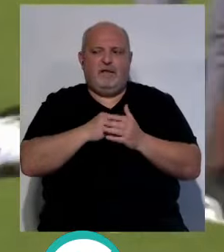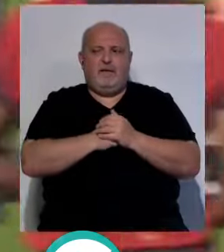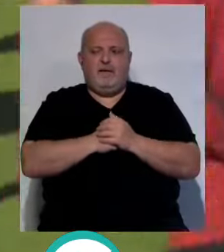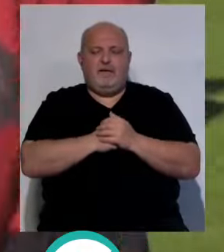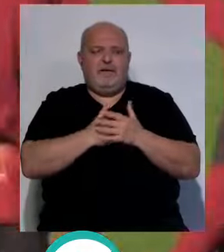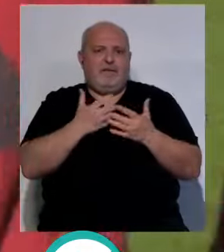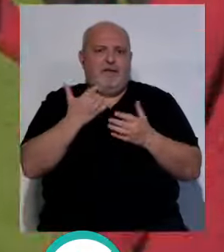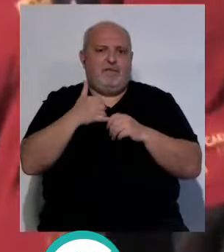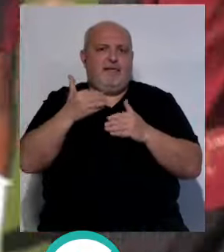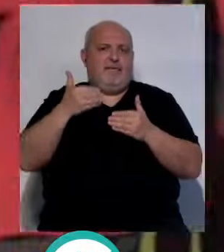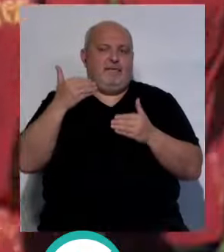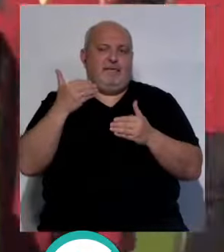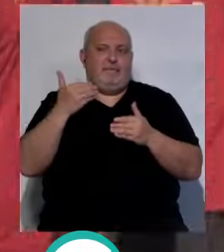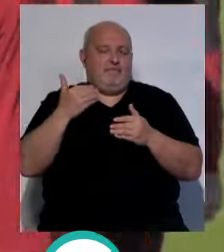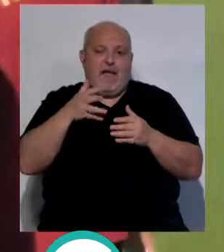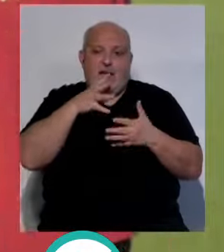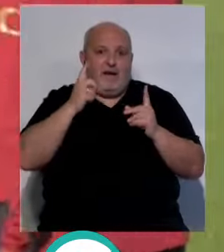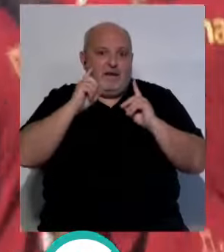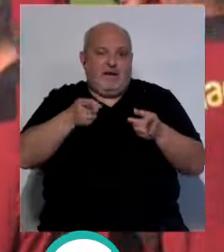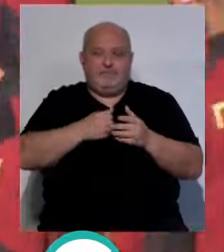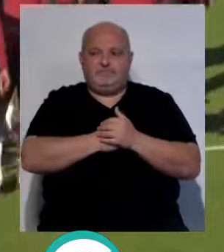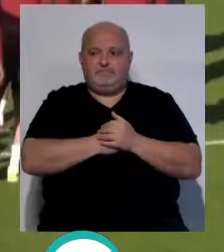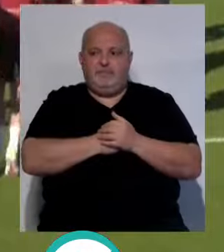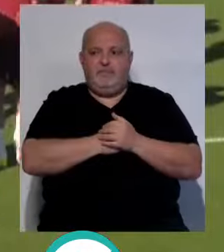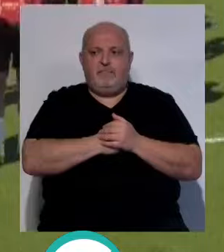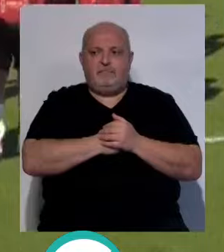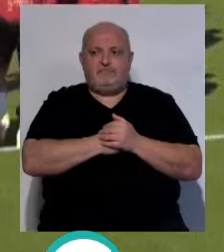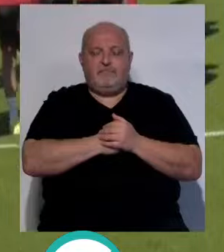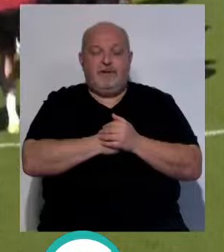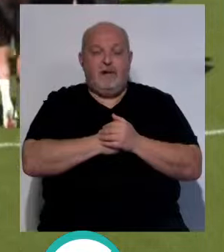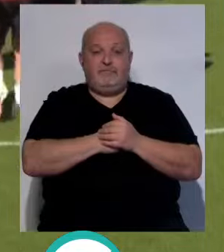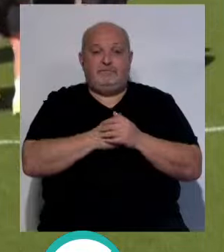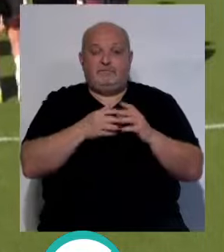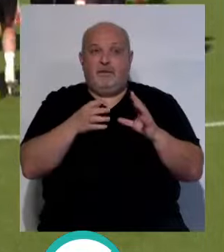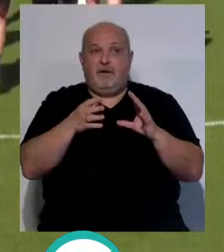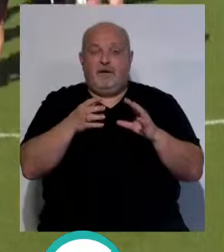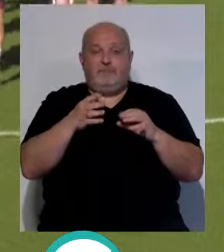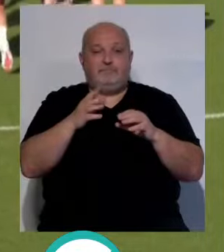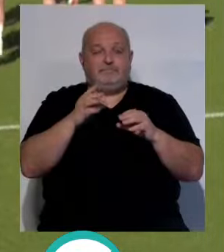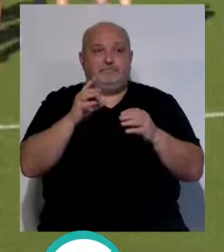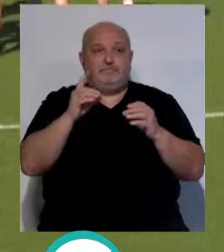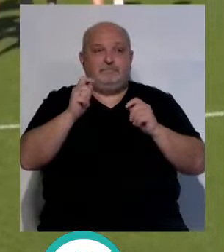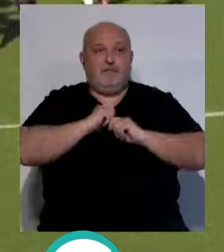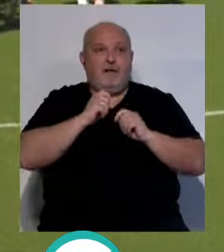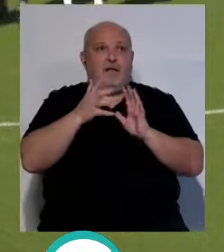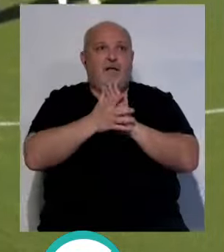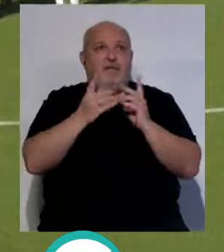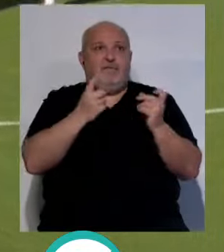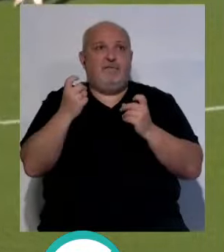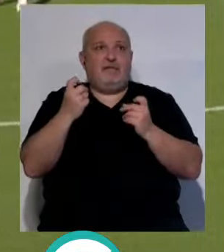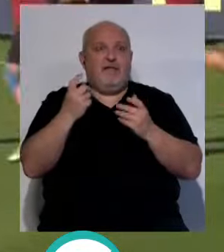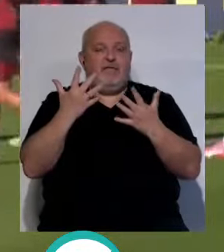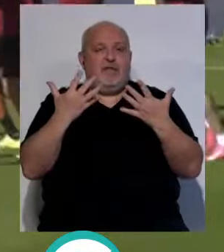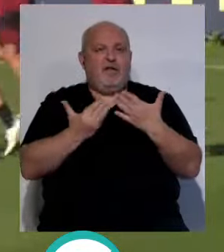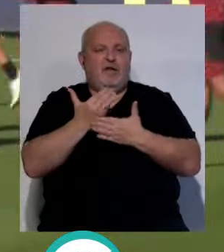Y eso lo estamos pagando. Entonces, ahora no hay más remedio que arreglar. Porque es que, de pronto decíamos que faltaban 10 jornadas